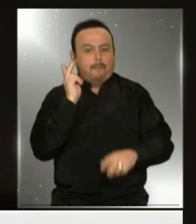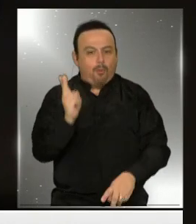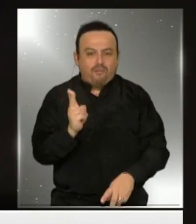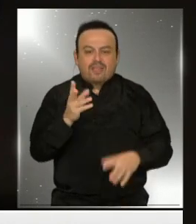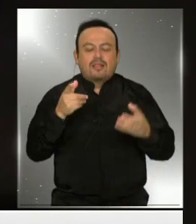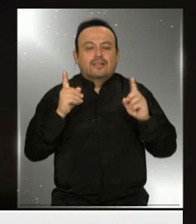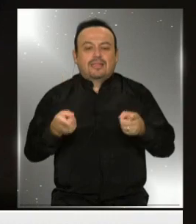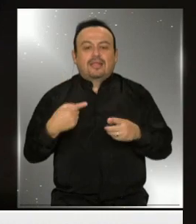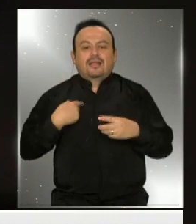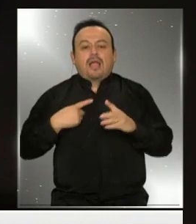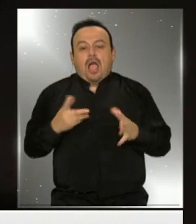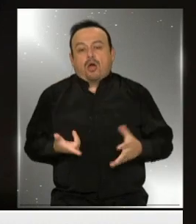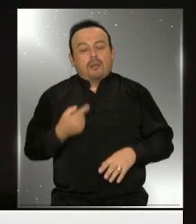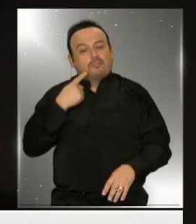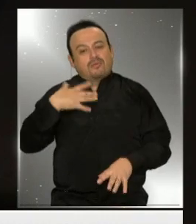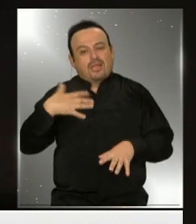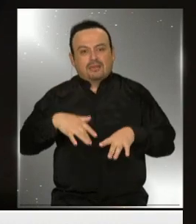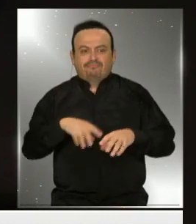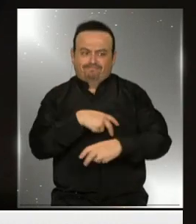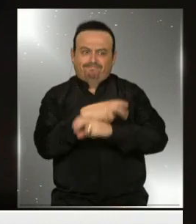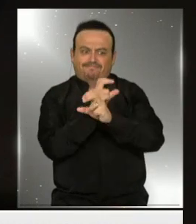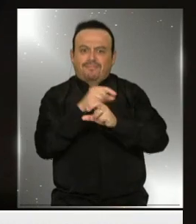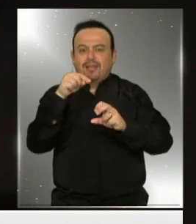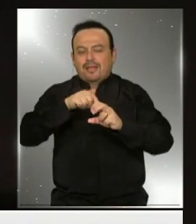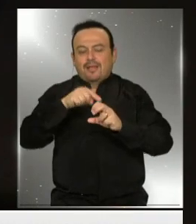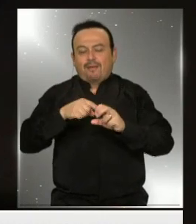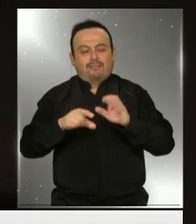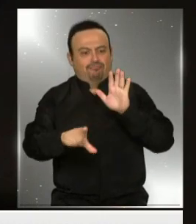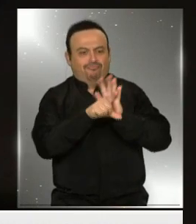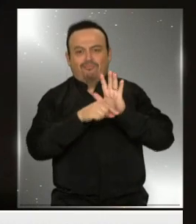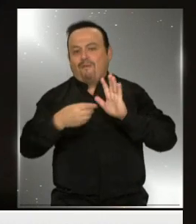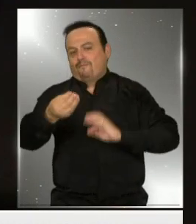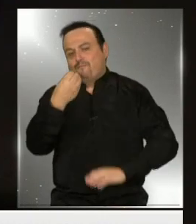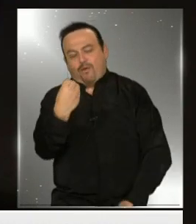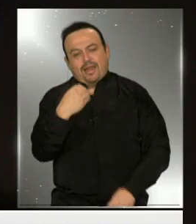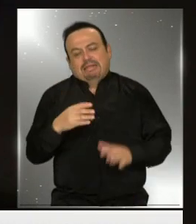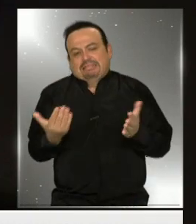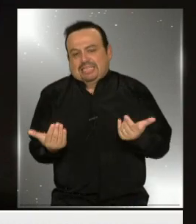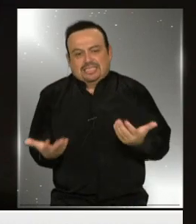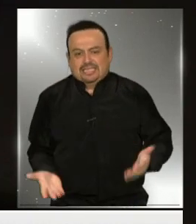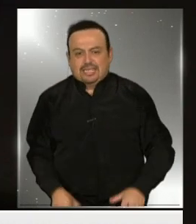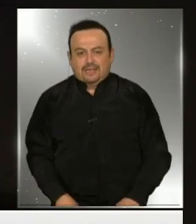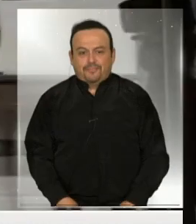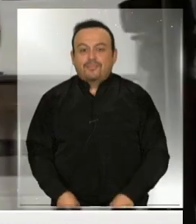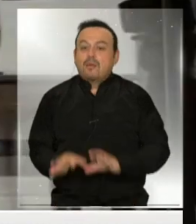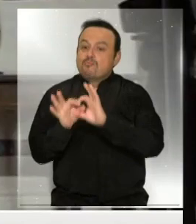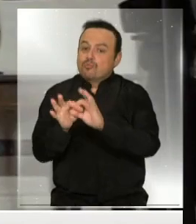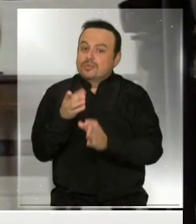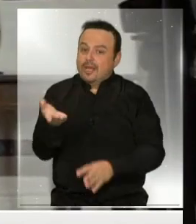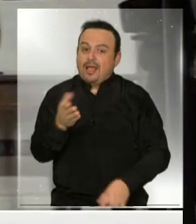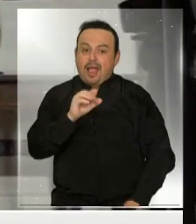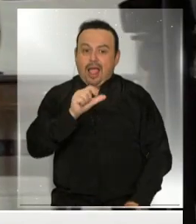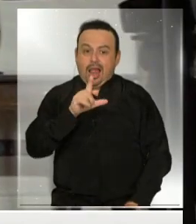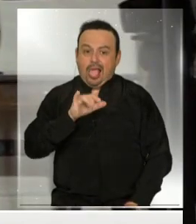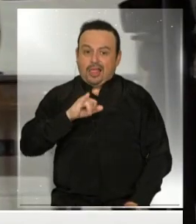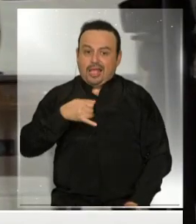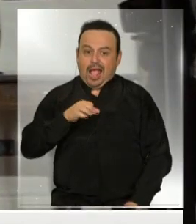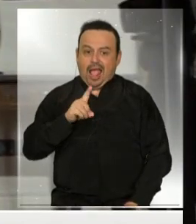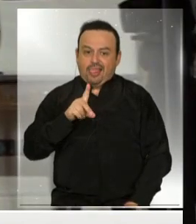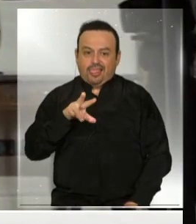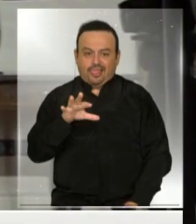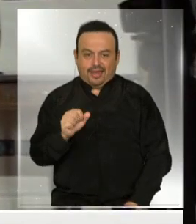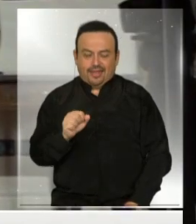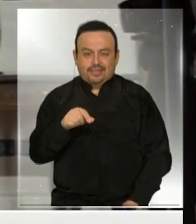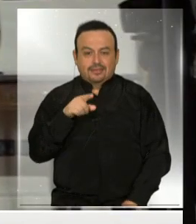más digitalizar todo. Por lo tanto, creemos que es una gran ley y más necesaria que nunca. Muchas gracias, Alejandra. Bueno, la verdad es que en los tiempos antiguos, la